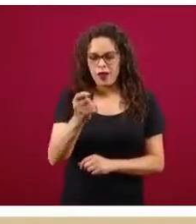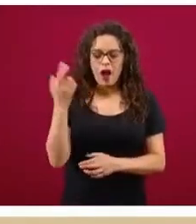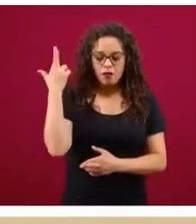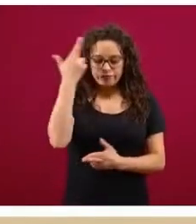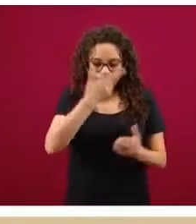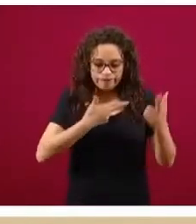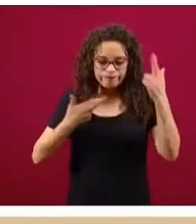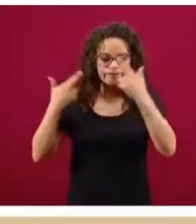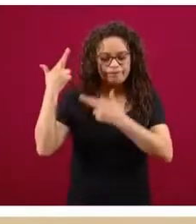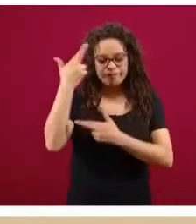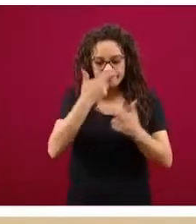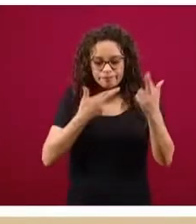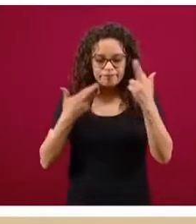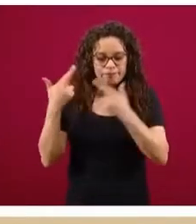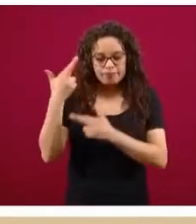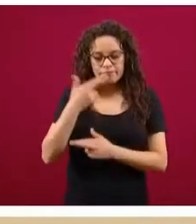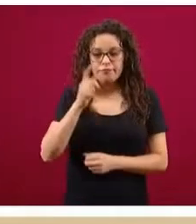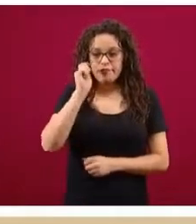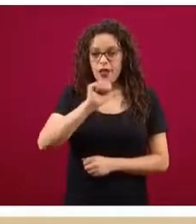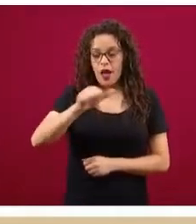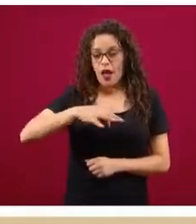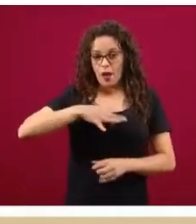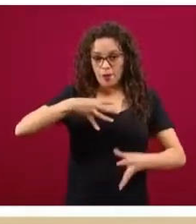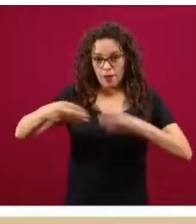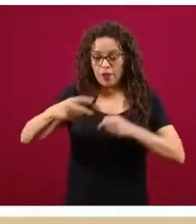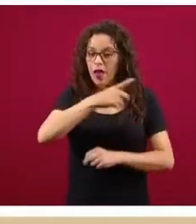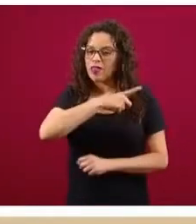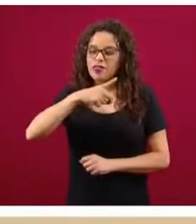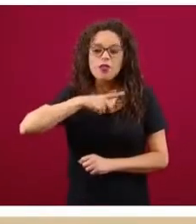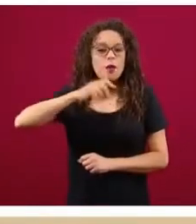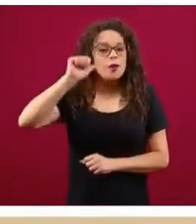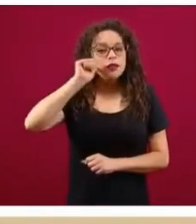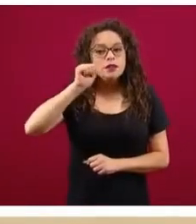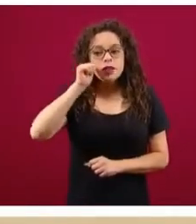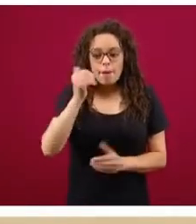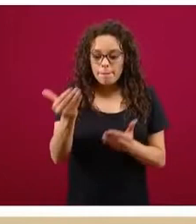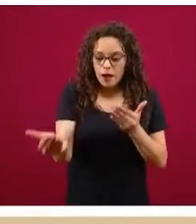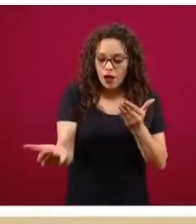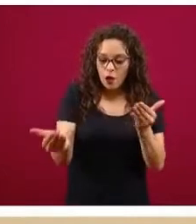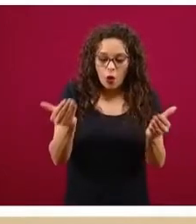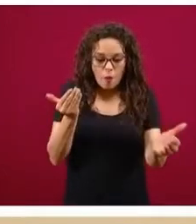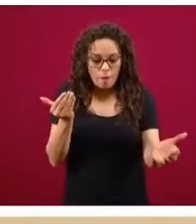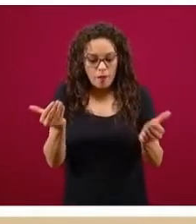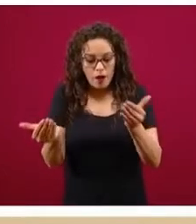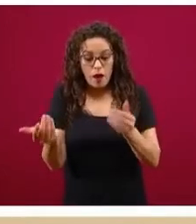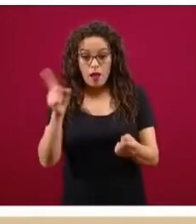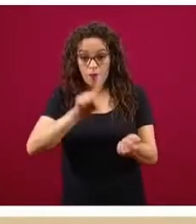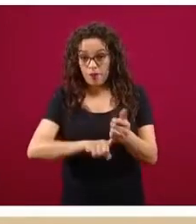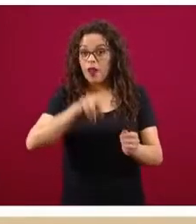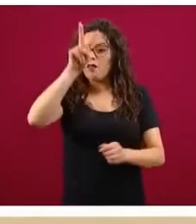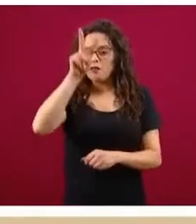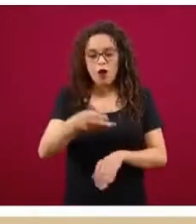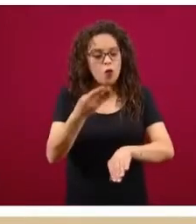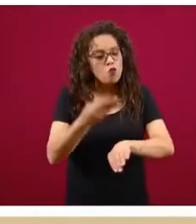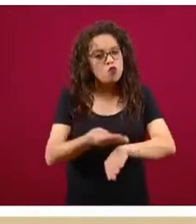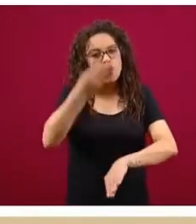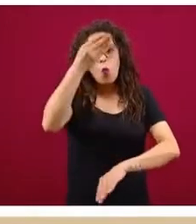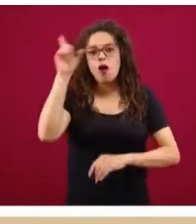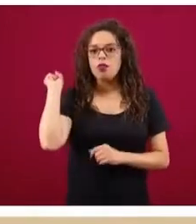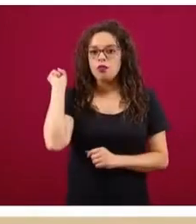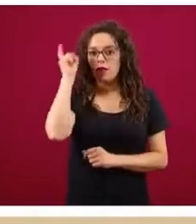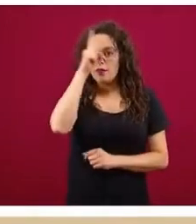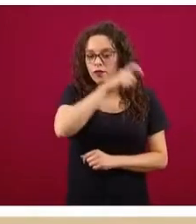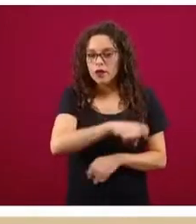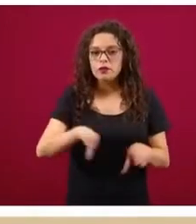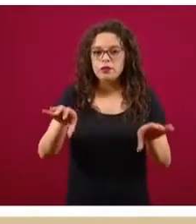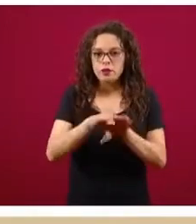epidemiológico, tenemos que siempre comparar con un grupo. Es muy difícil y es a veces muy difícil también en la